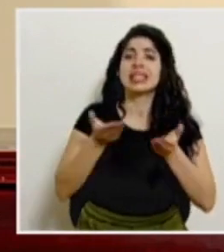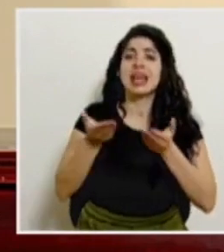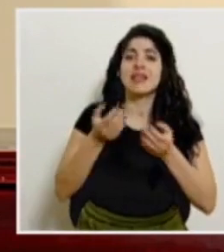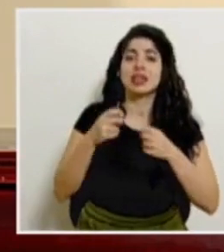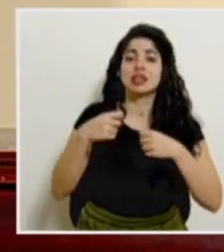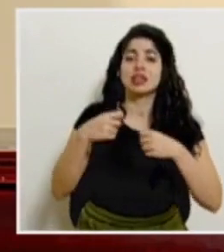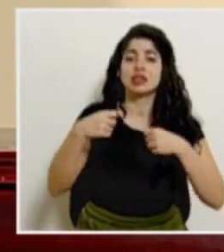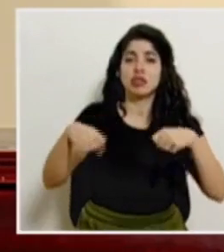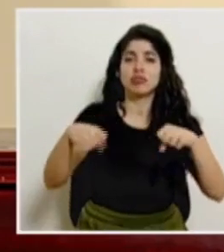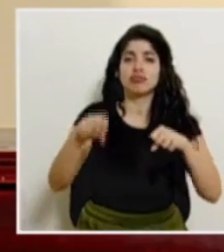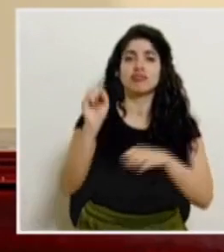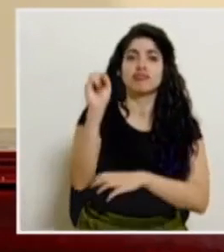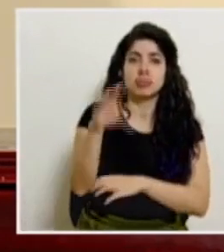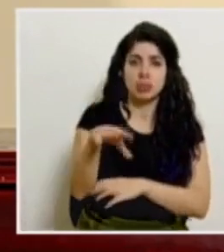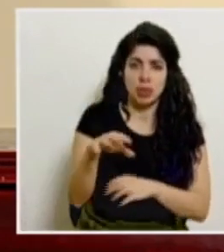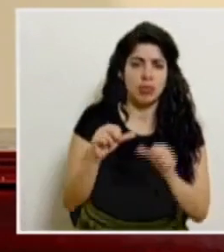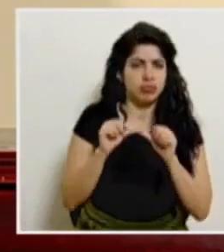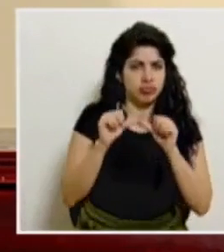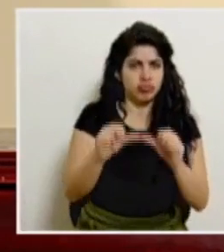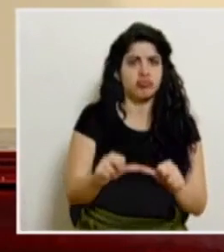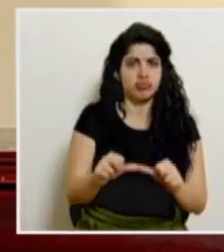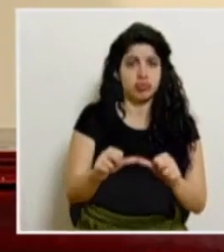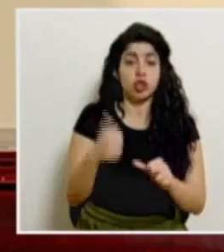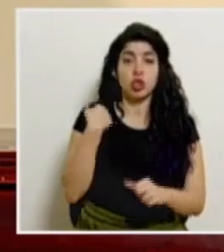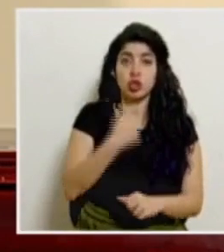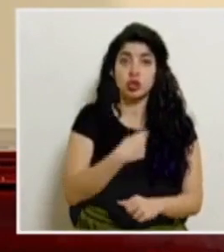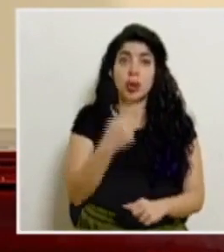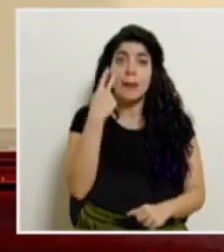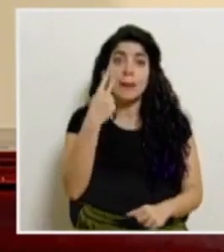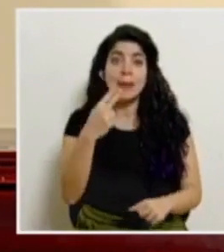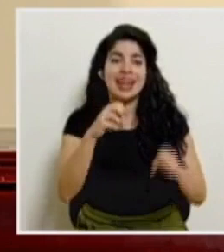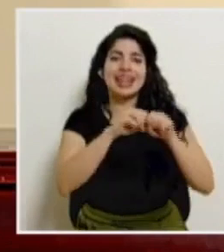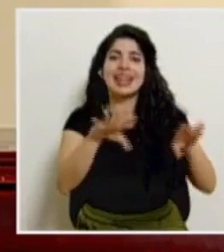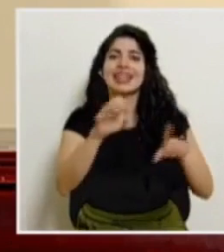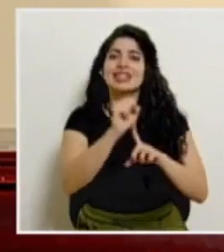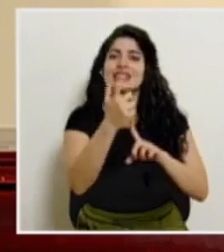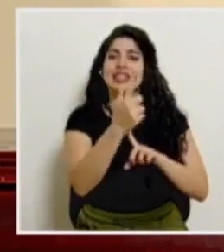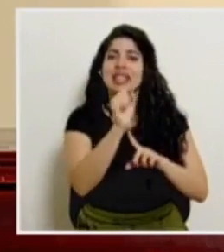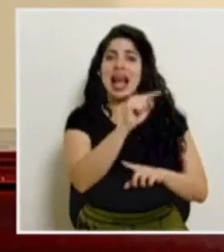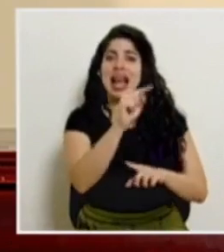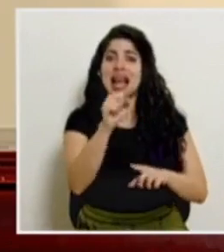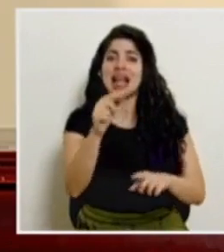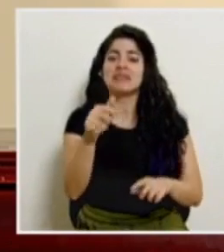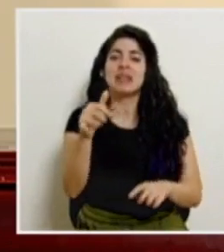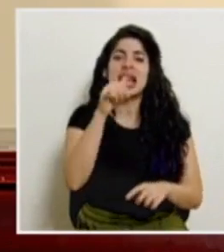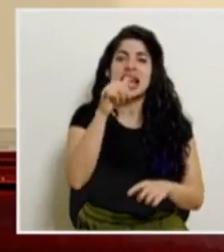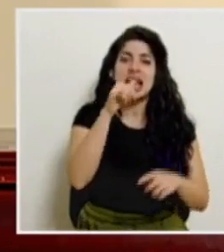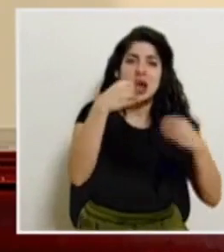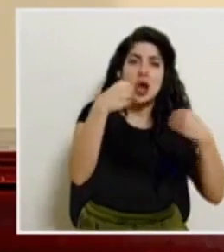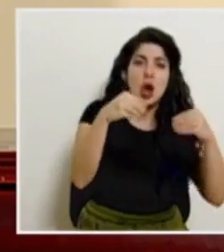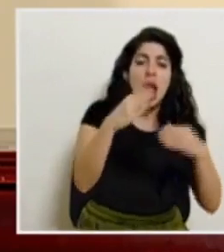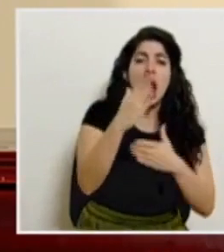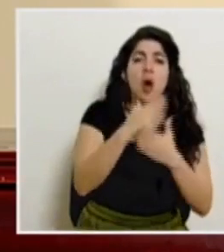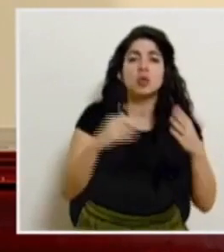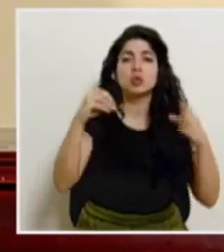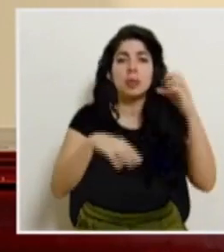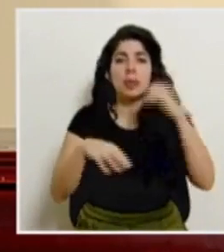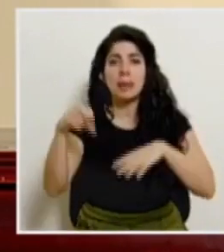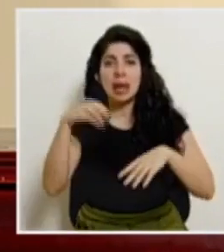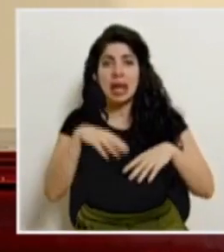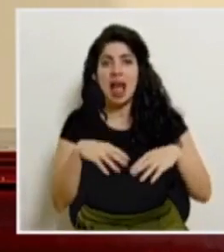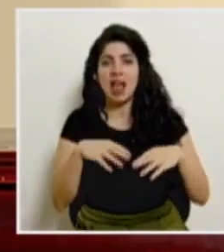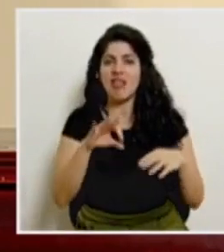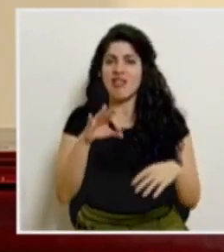expreso hemos visto como en redes sociales las licoreras y algunos supermercados